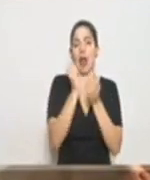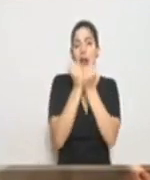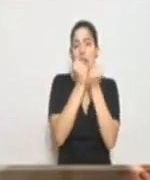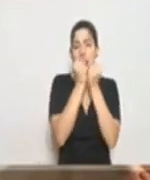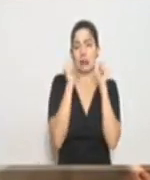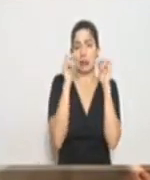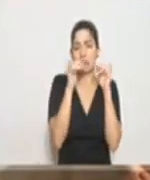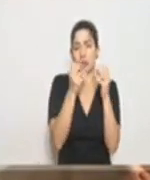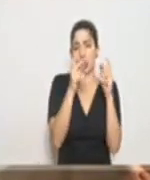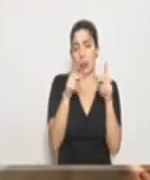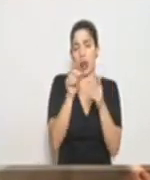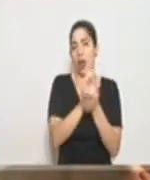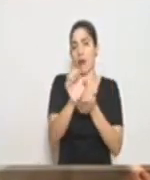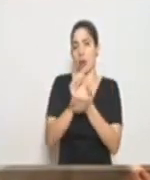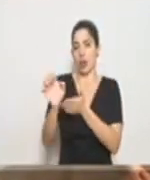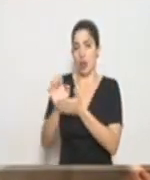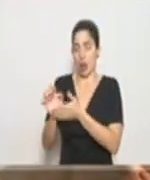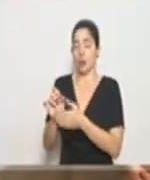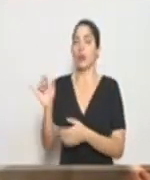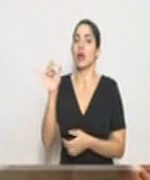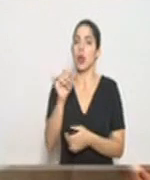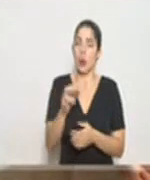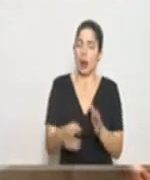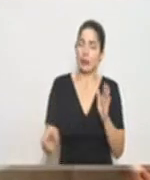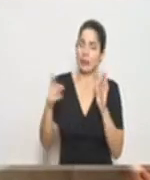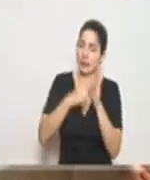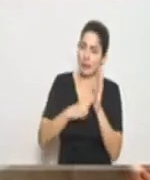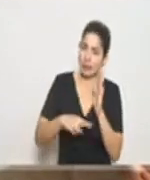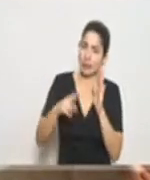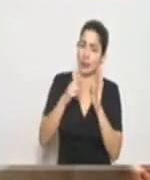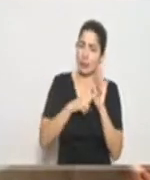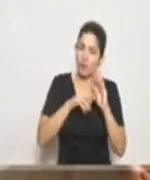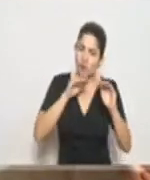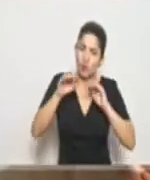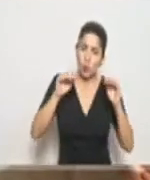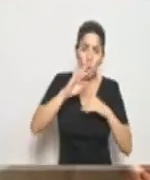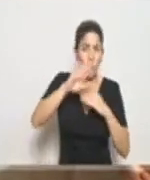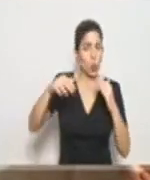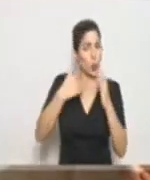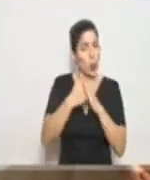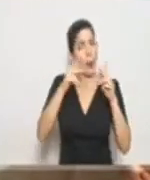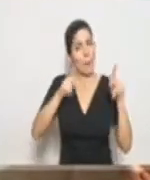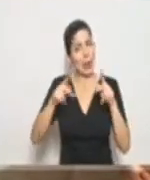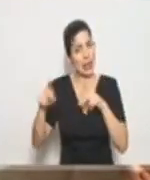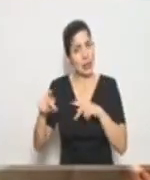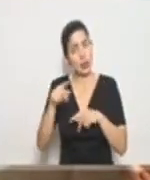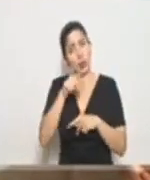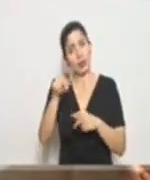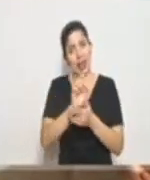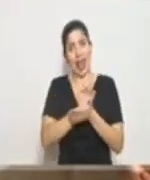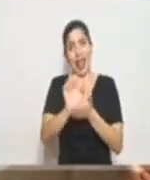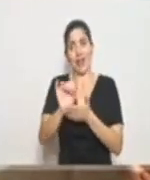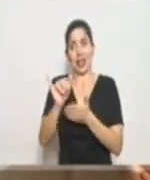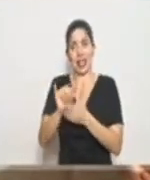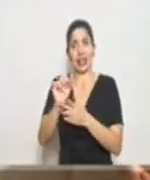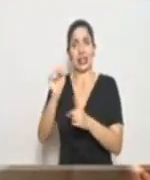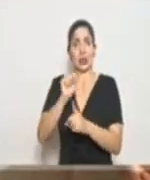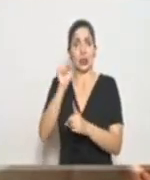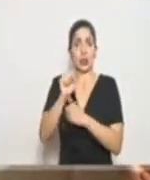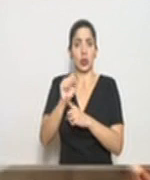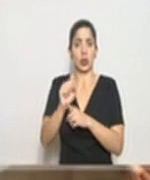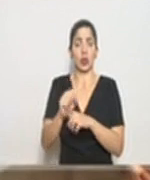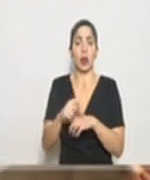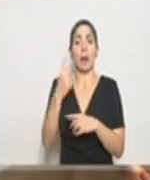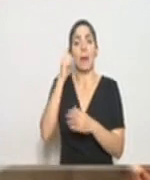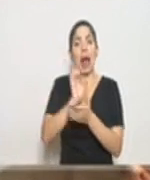personas igual reiterar ampliamente el llamado a todas las personas a evitar esto para evitar